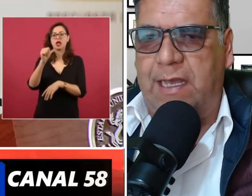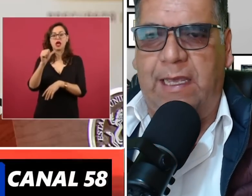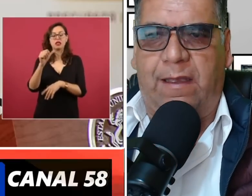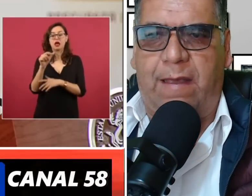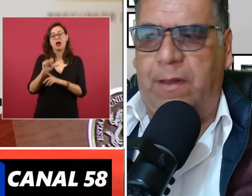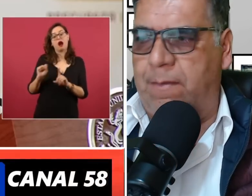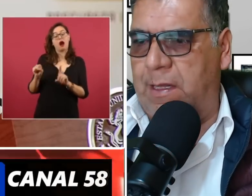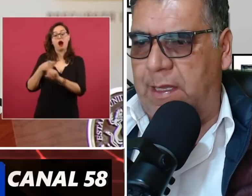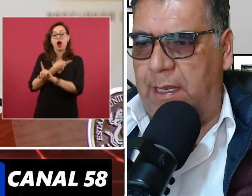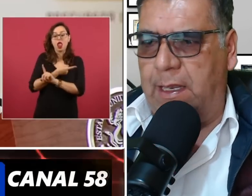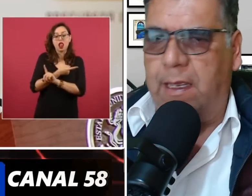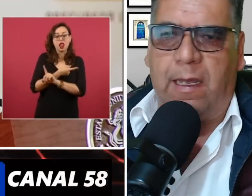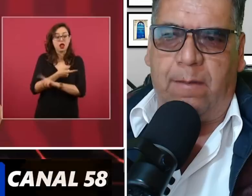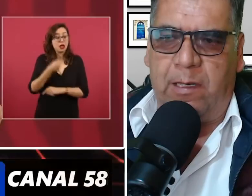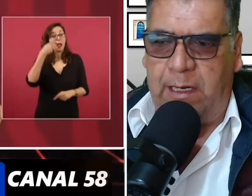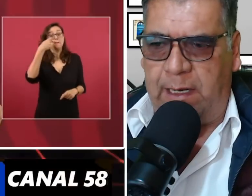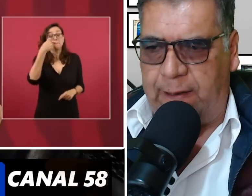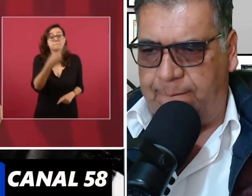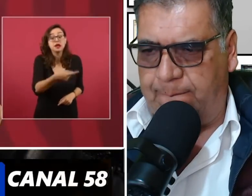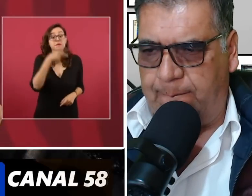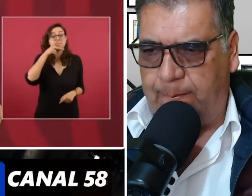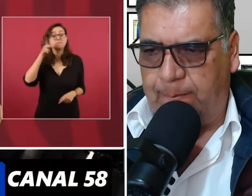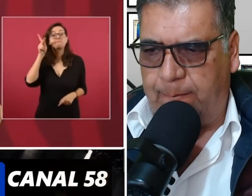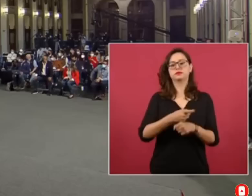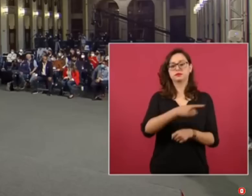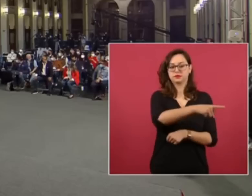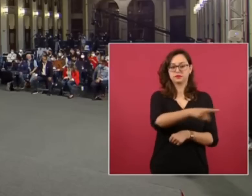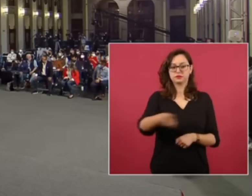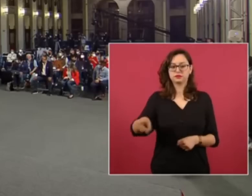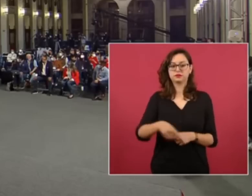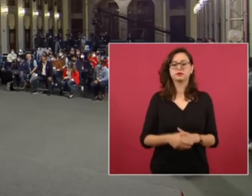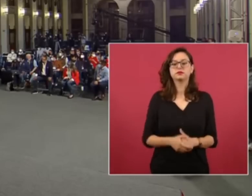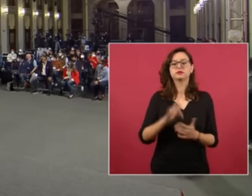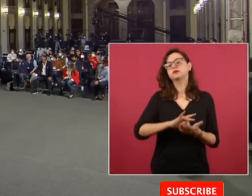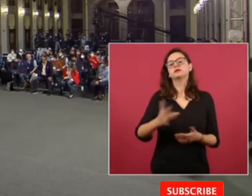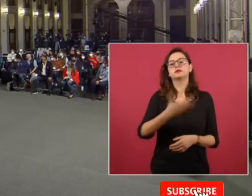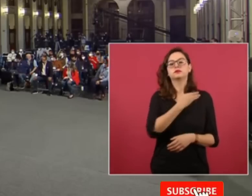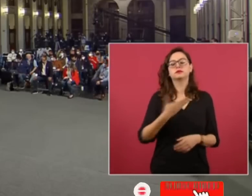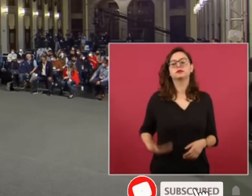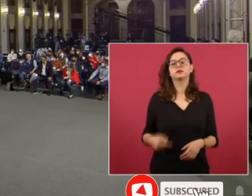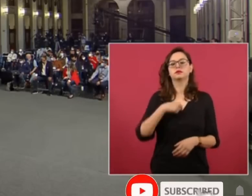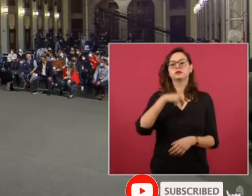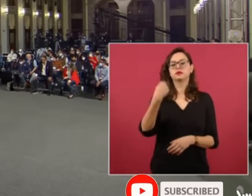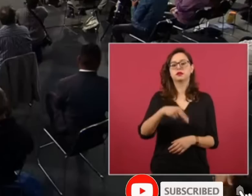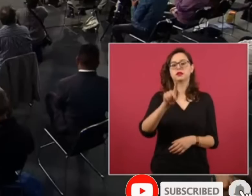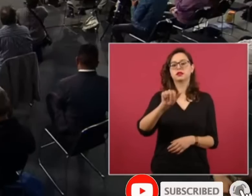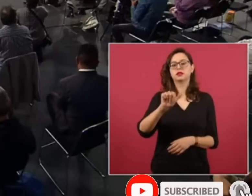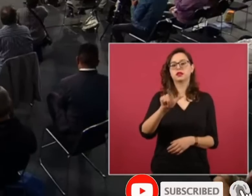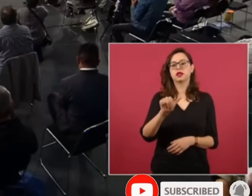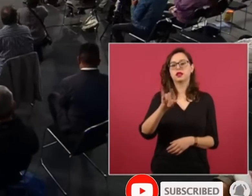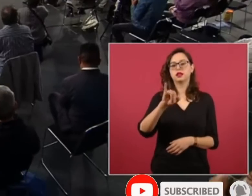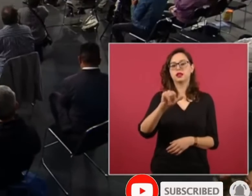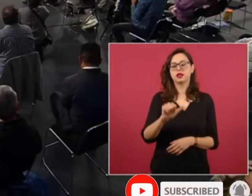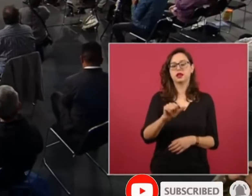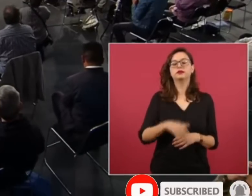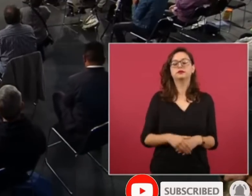vamos a ir rápidamente a la mañanera. Presidente, buenos días, Dalila Escobar de Proceso. Preguntarle en